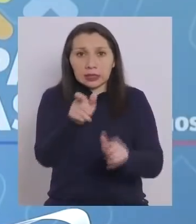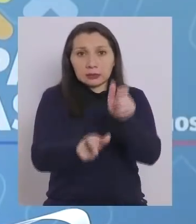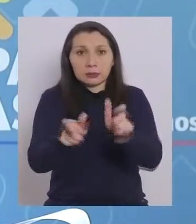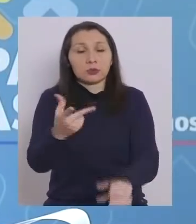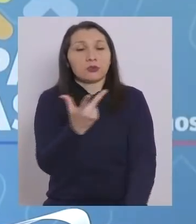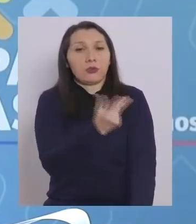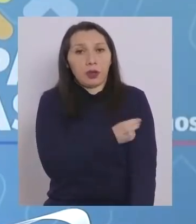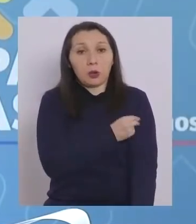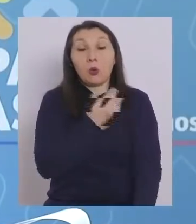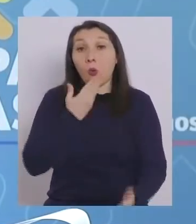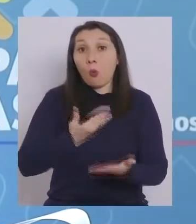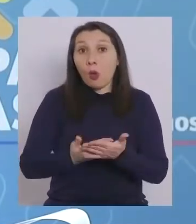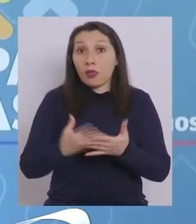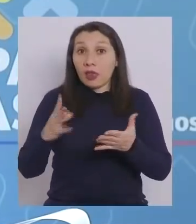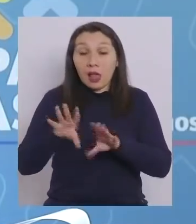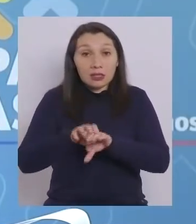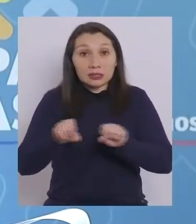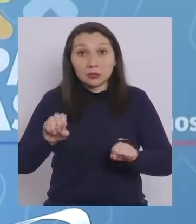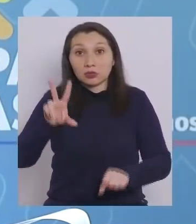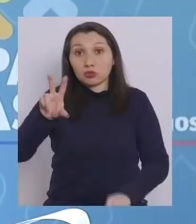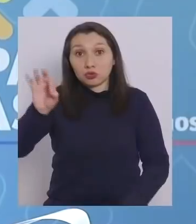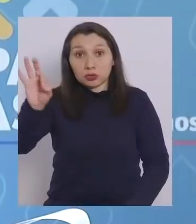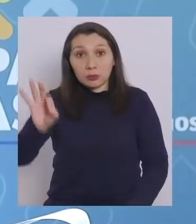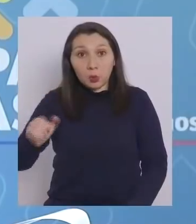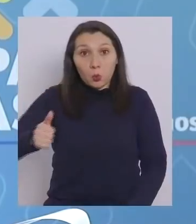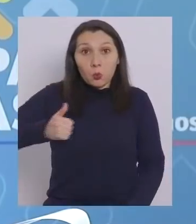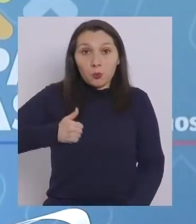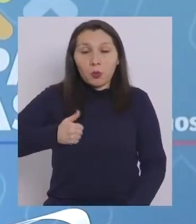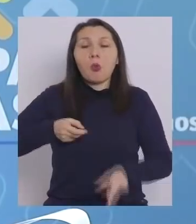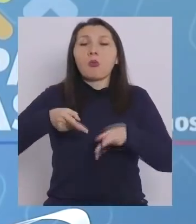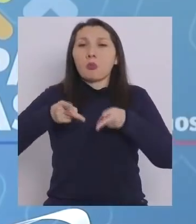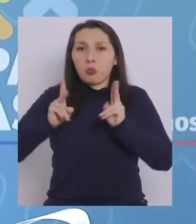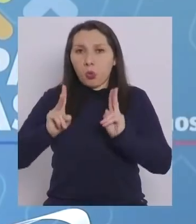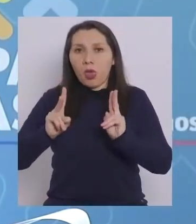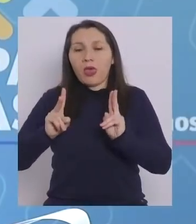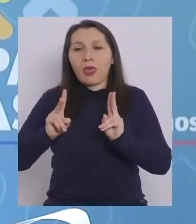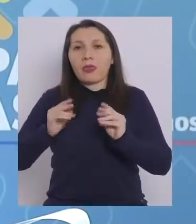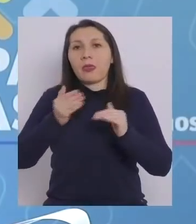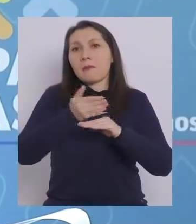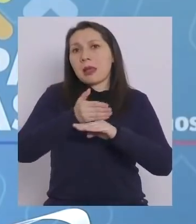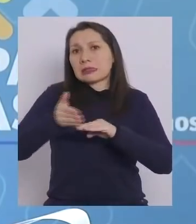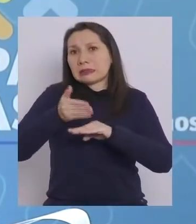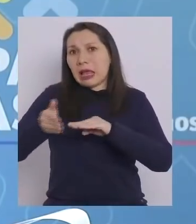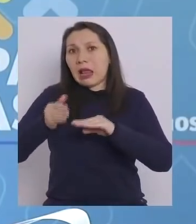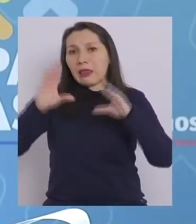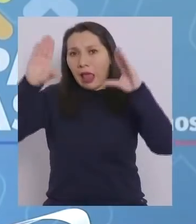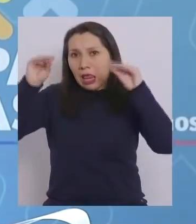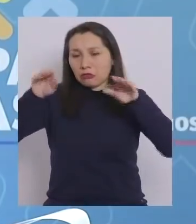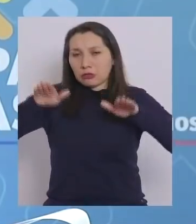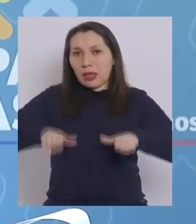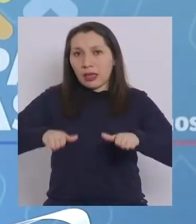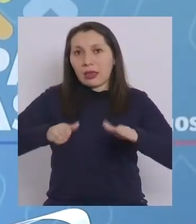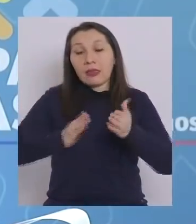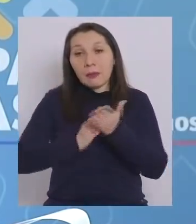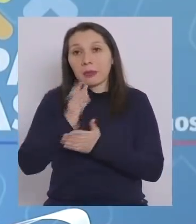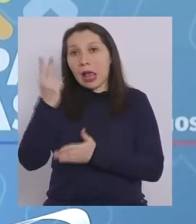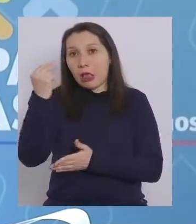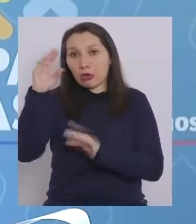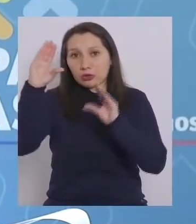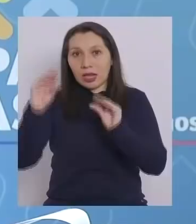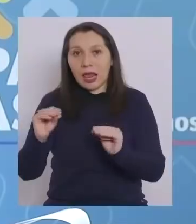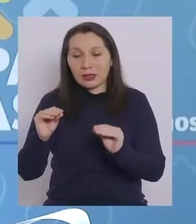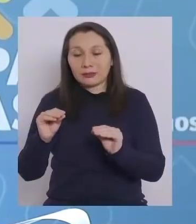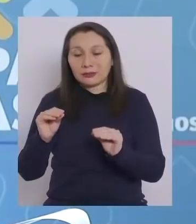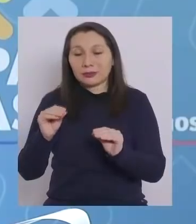se vacune y cuando logren el 80% van a lograr alargar el toque de queda o tener un toque de queda a partir de las 12 de la